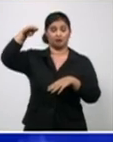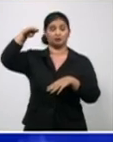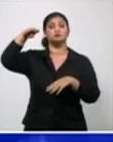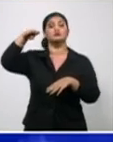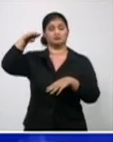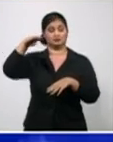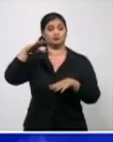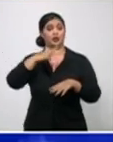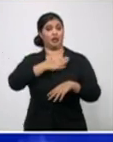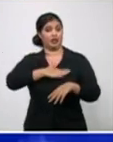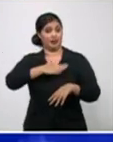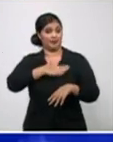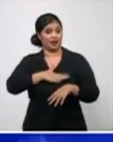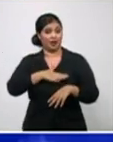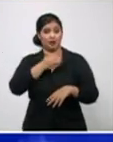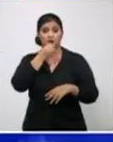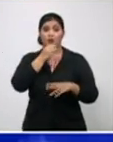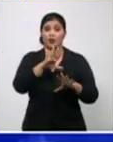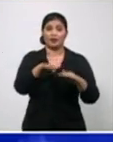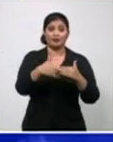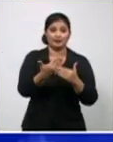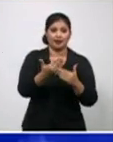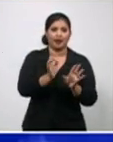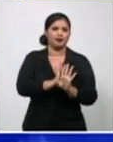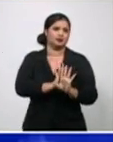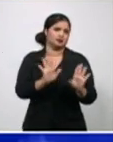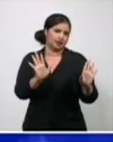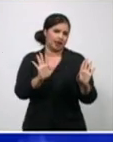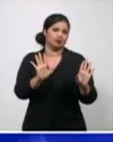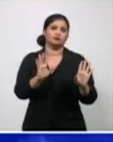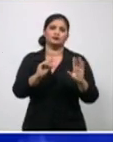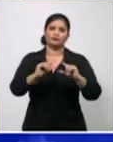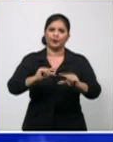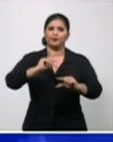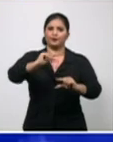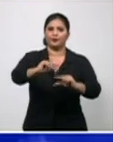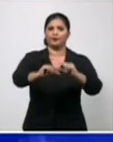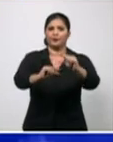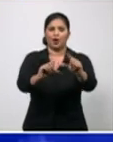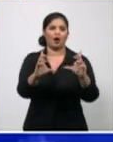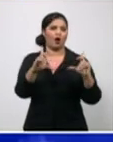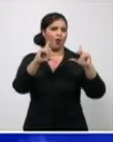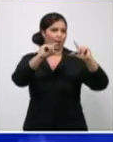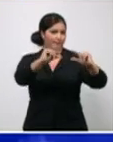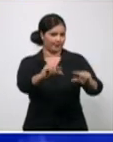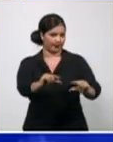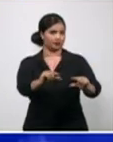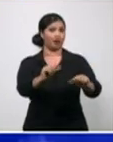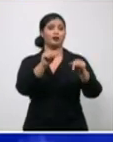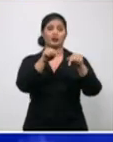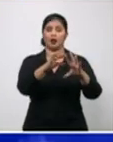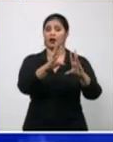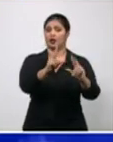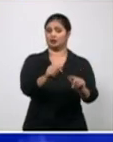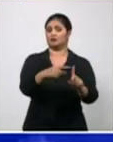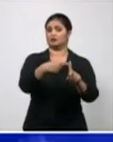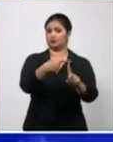desarrollando se logre ir disminuyendo esa tasa de incidencia